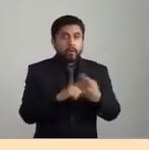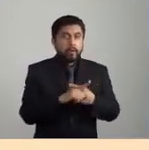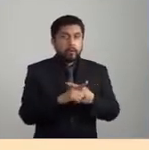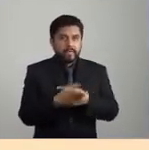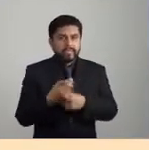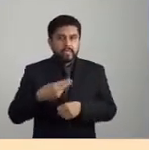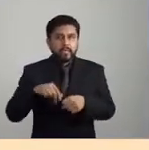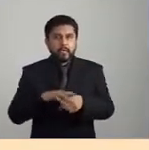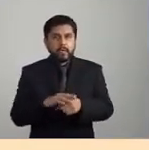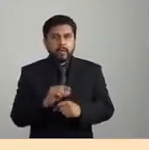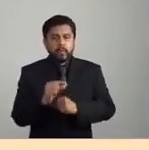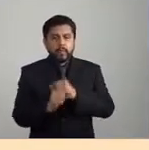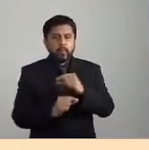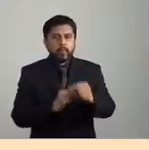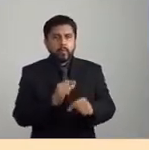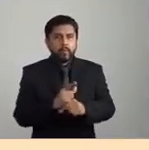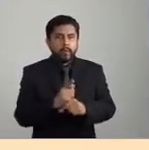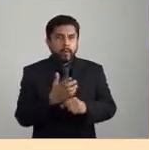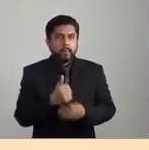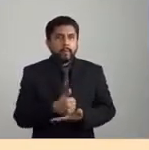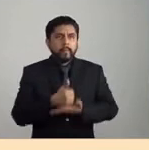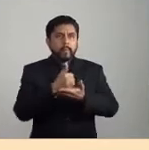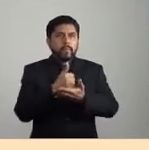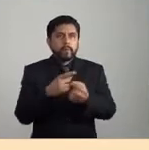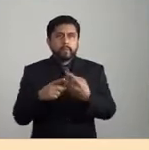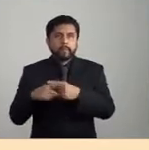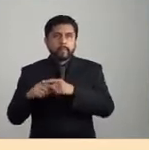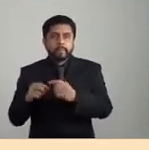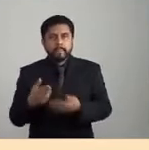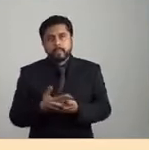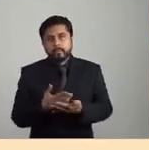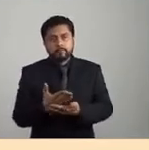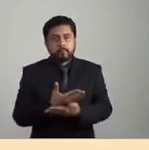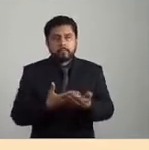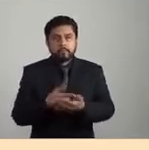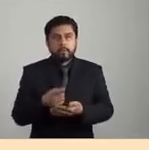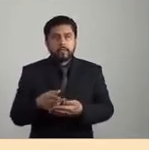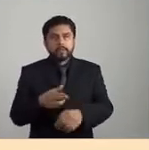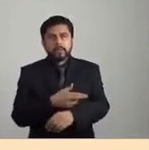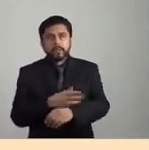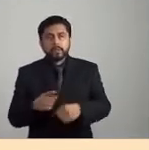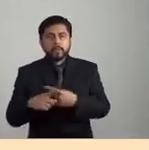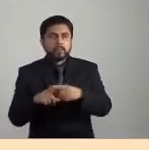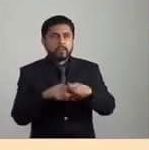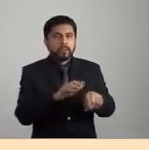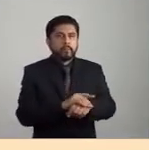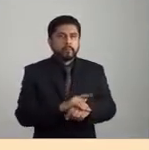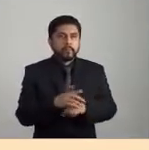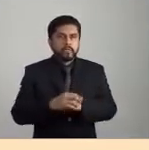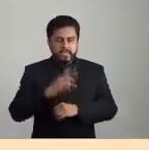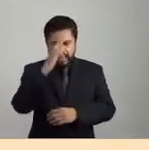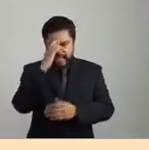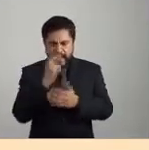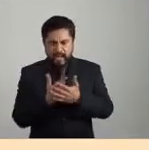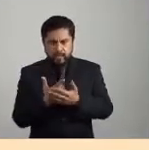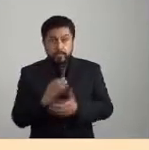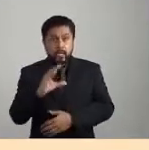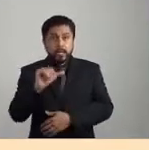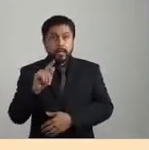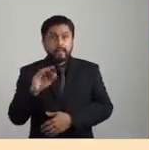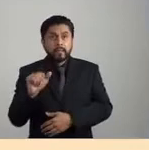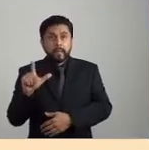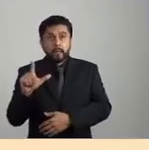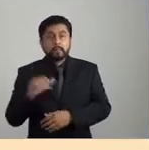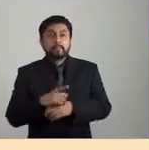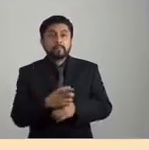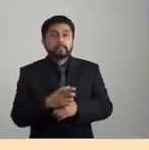de prestar servicios a la lógica de capital y, por lo tanto, también al sistema en el cual vivimos todos, porque